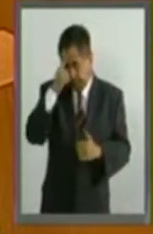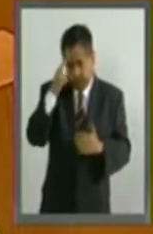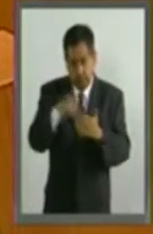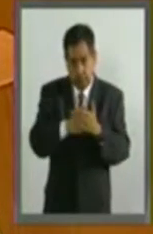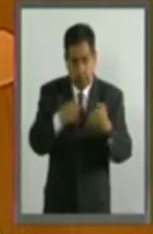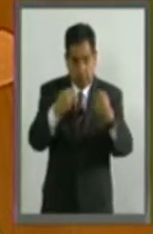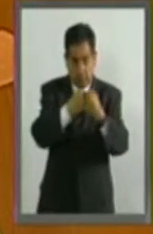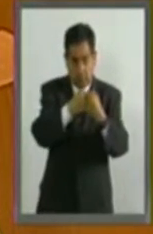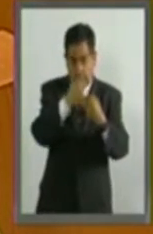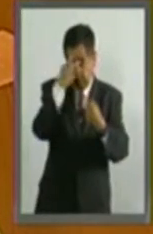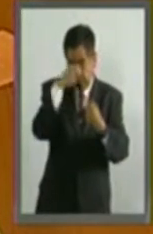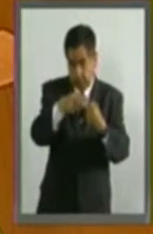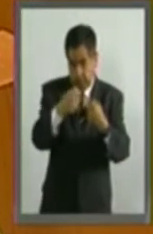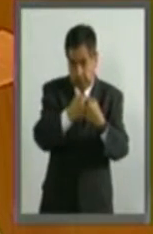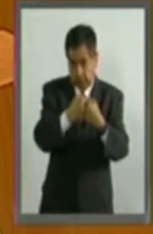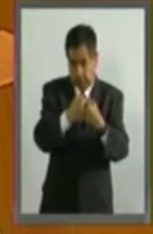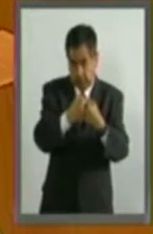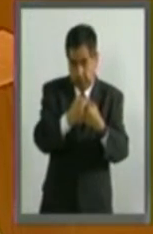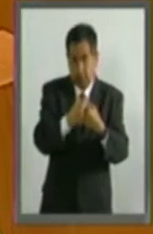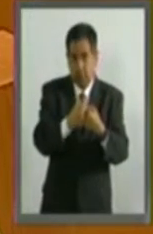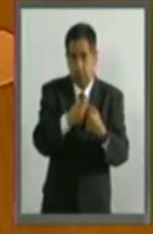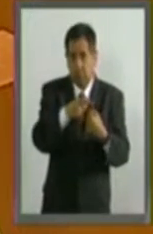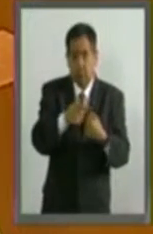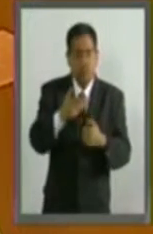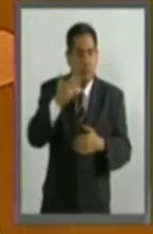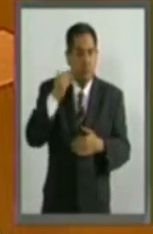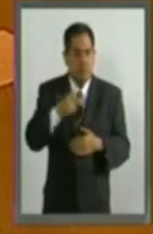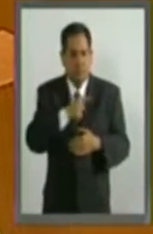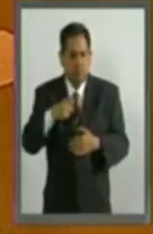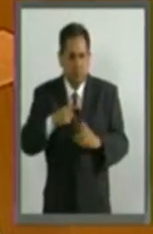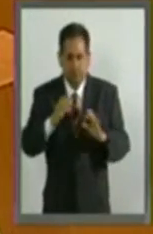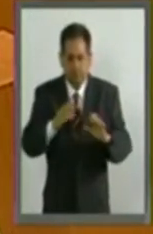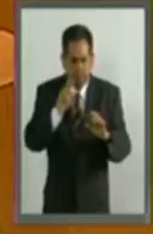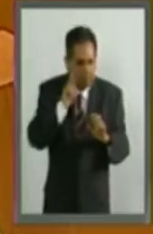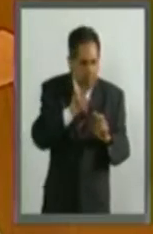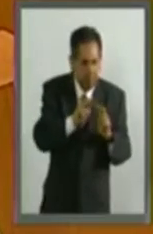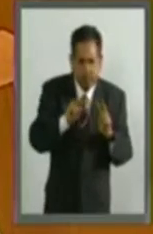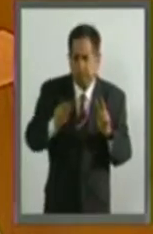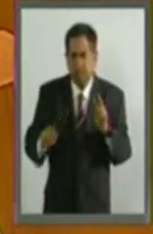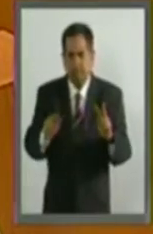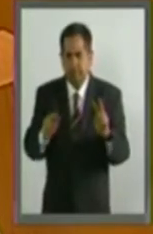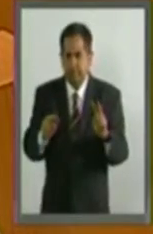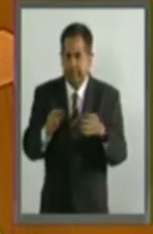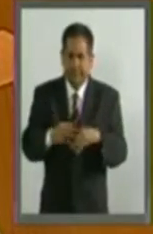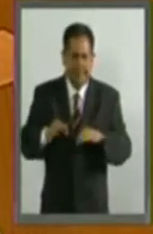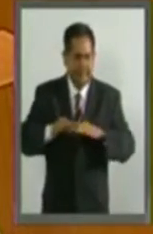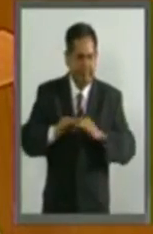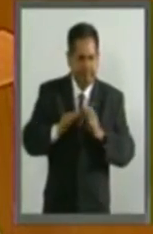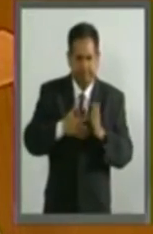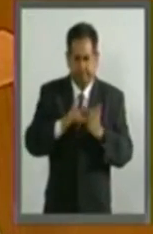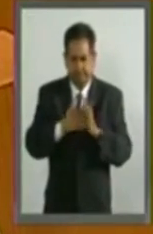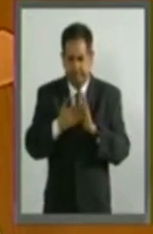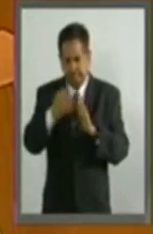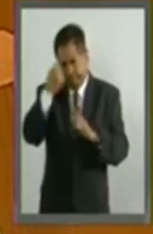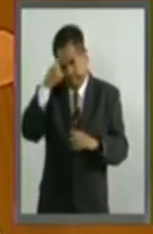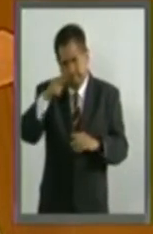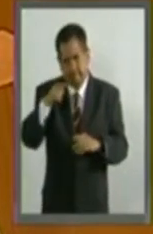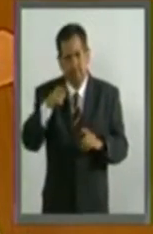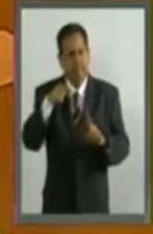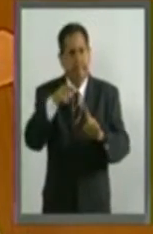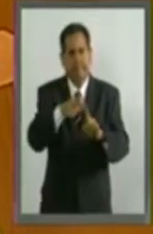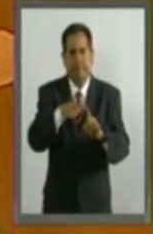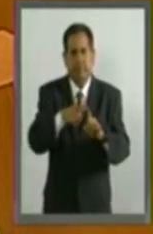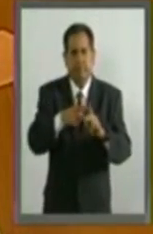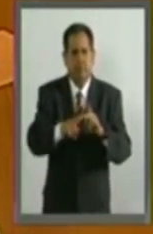fronteras de México, como nunca, deben de ser consideradas estratégicas para que sean el punto